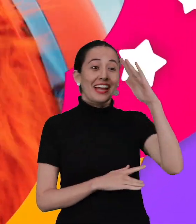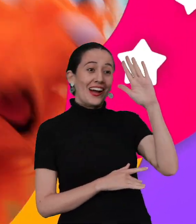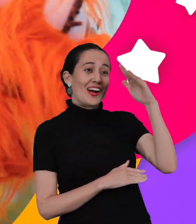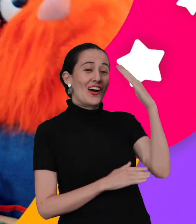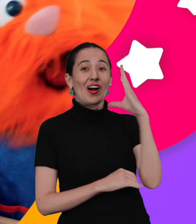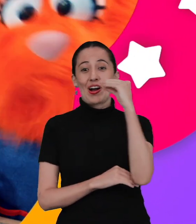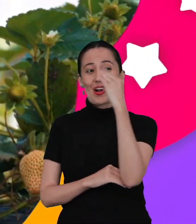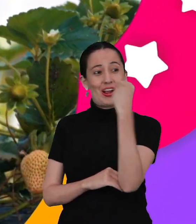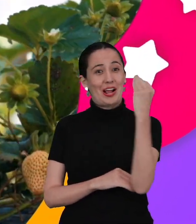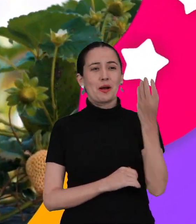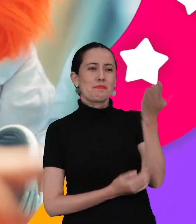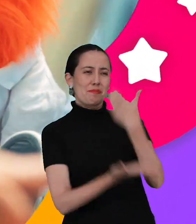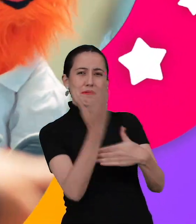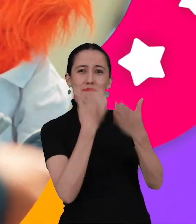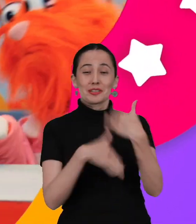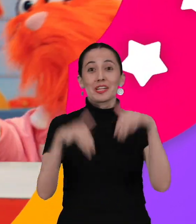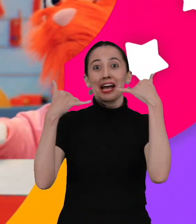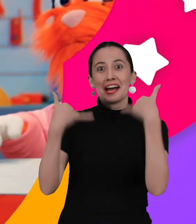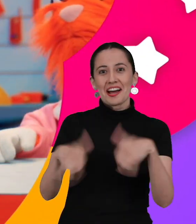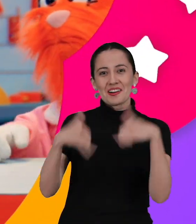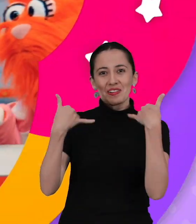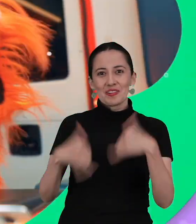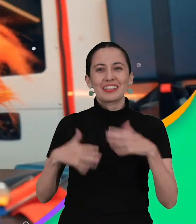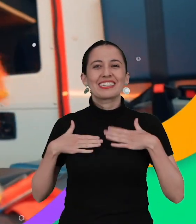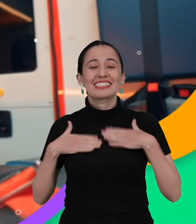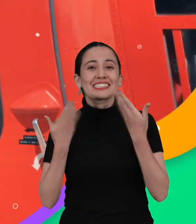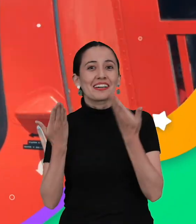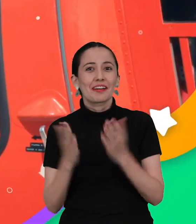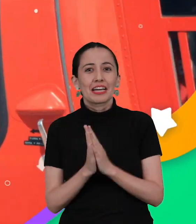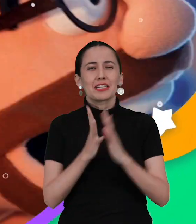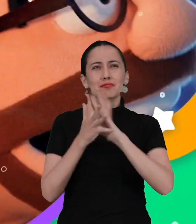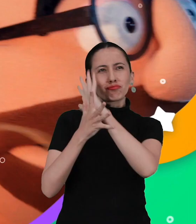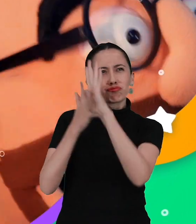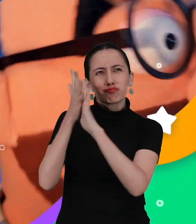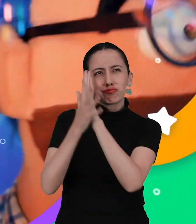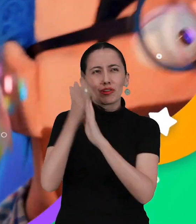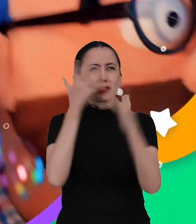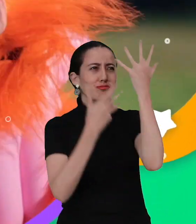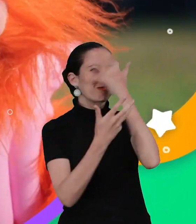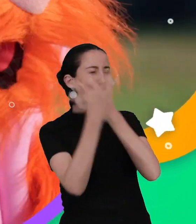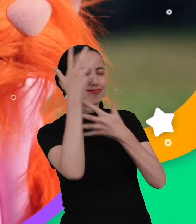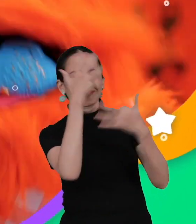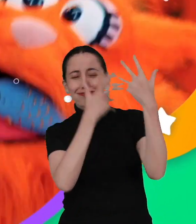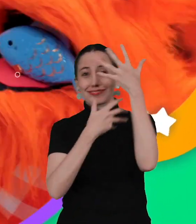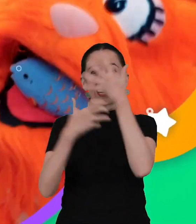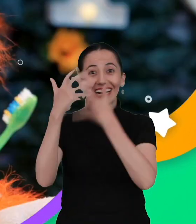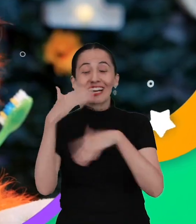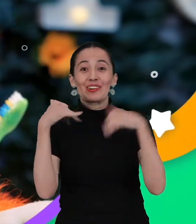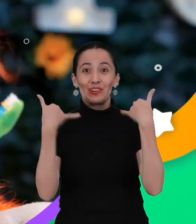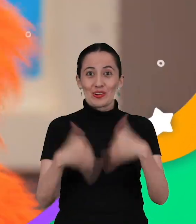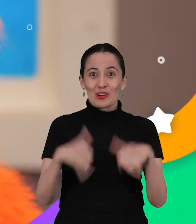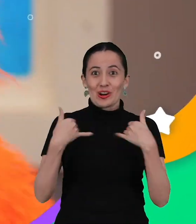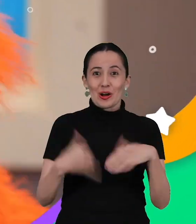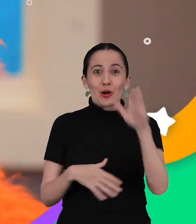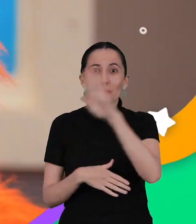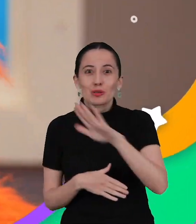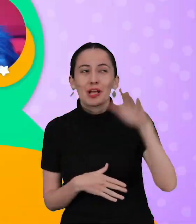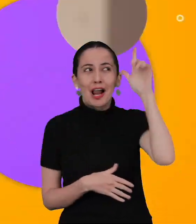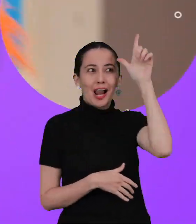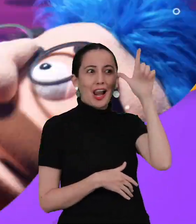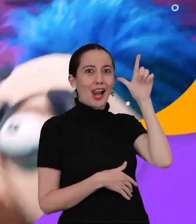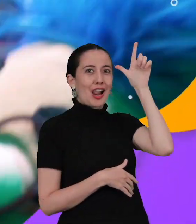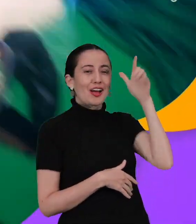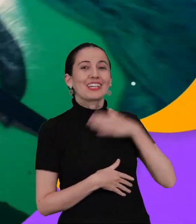¡Hola Pola! Vamos a jugar En tus palabras nos vamos a enredar